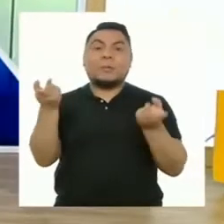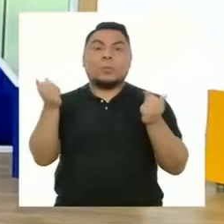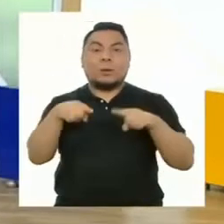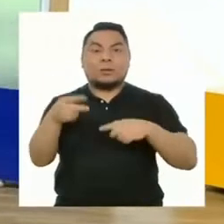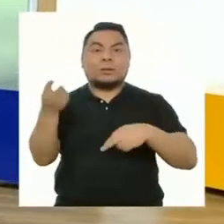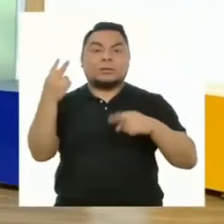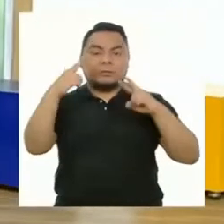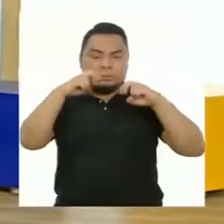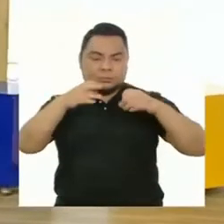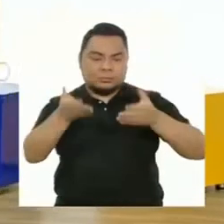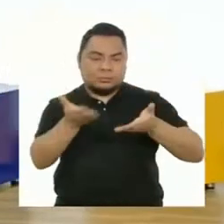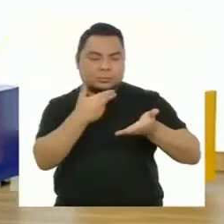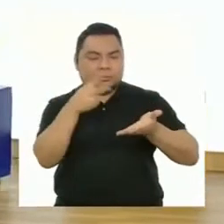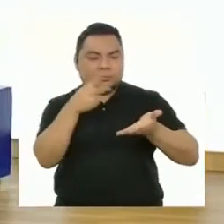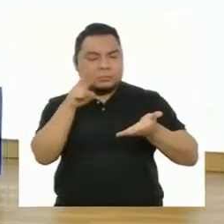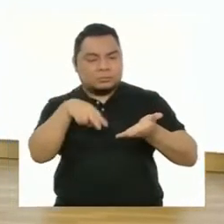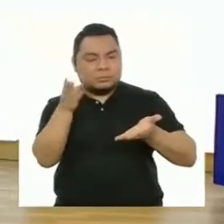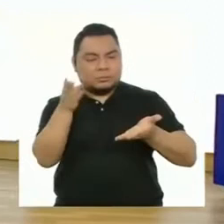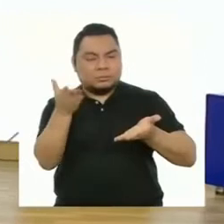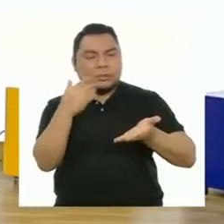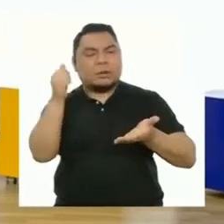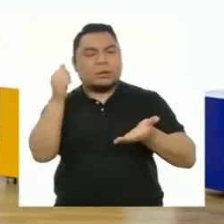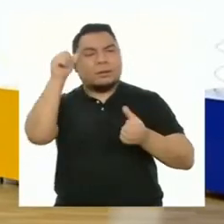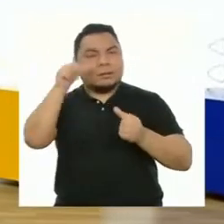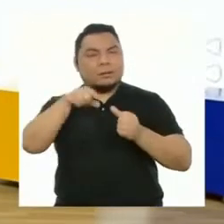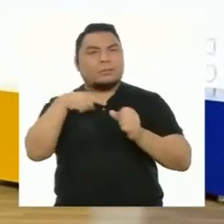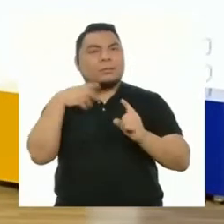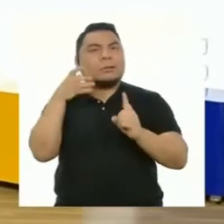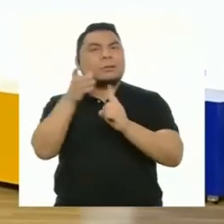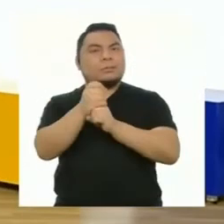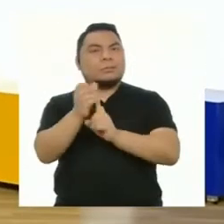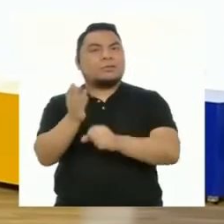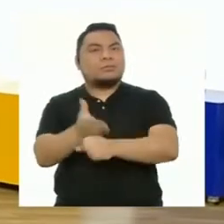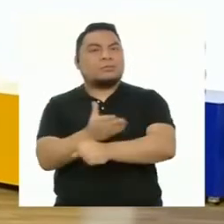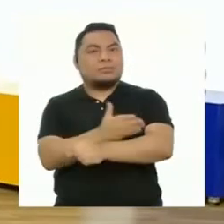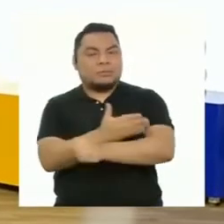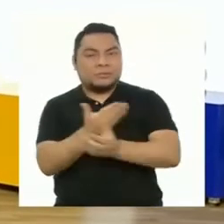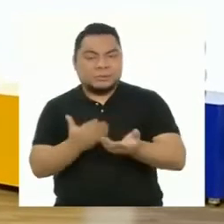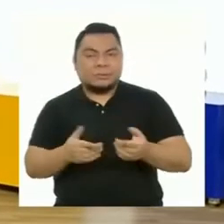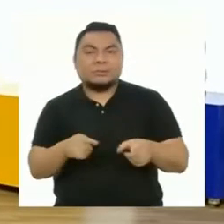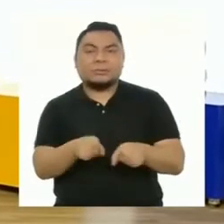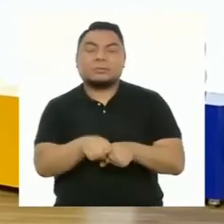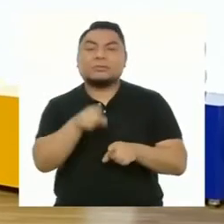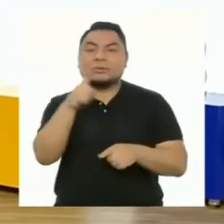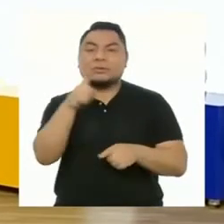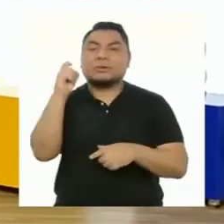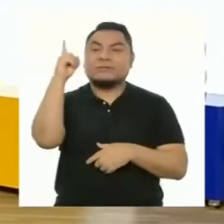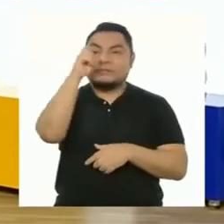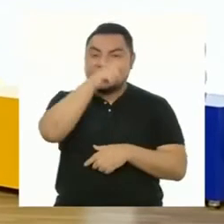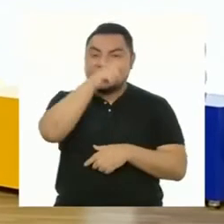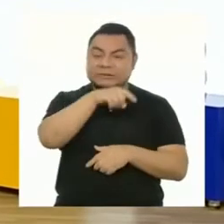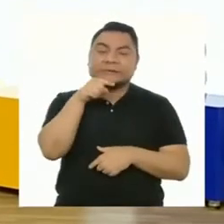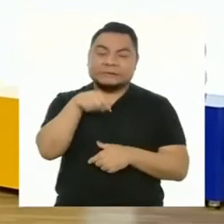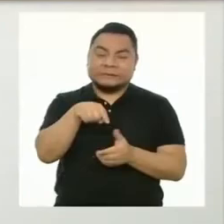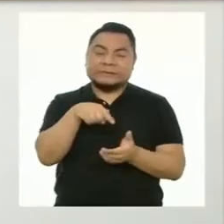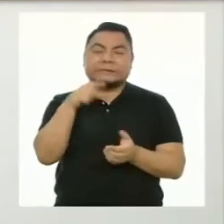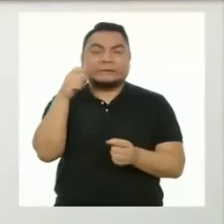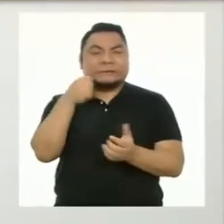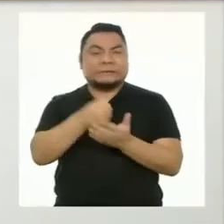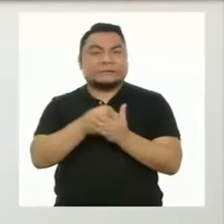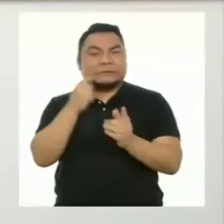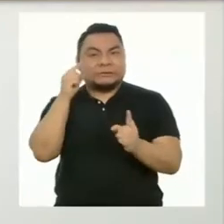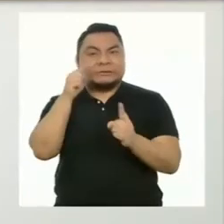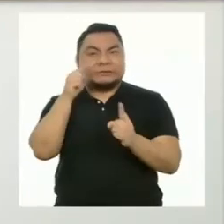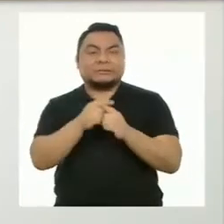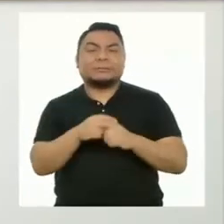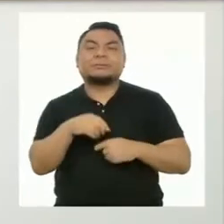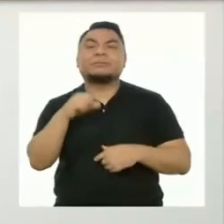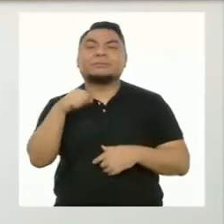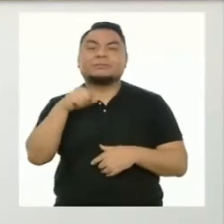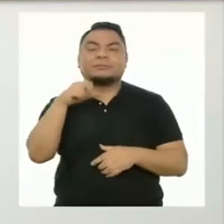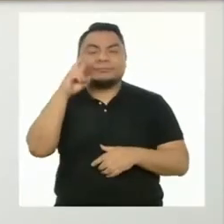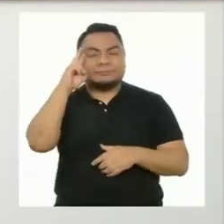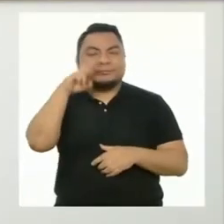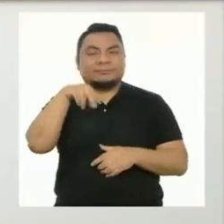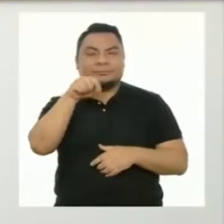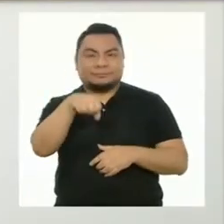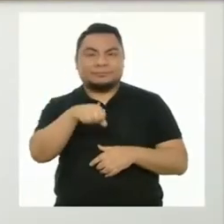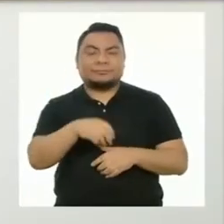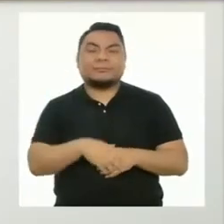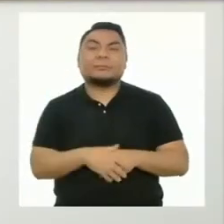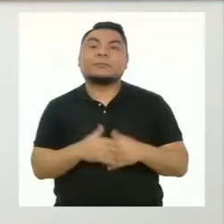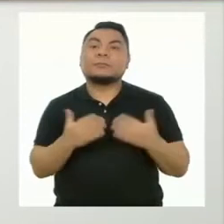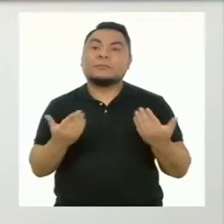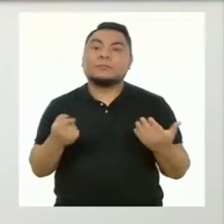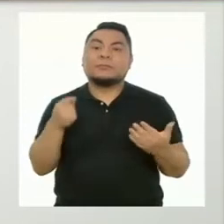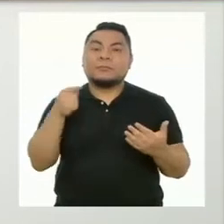revisarlos nos ayude a ver nuestros logros y progresos, así como nuestras dificultades y desafíos. De acuerdo, Rodrigo.